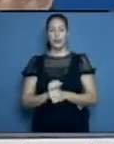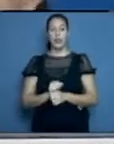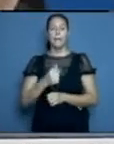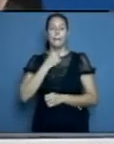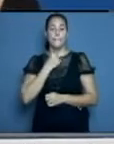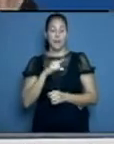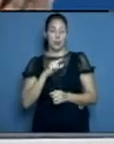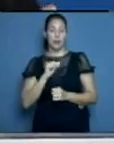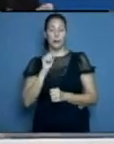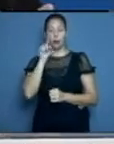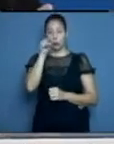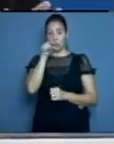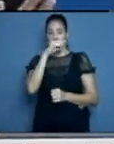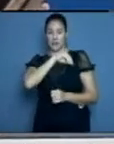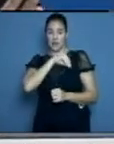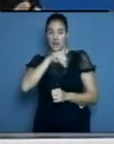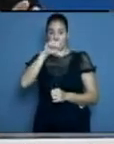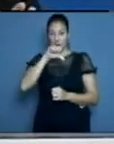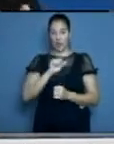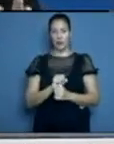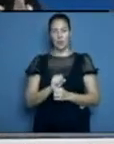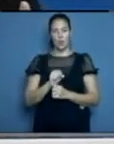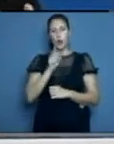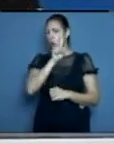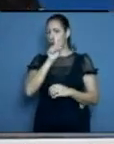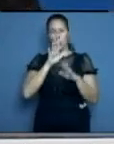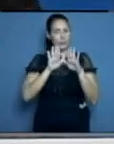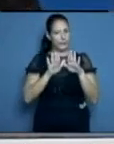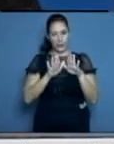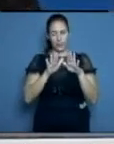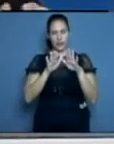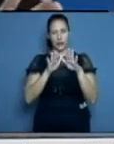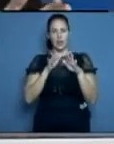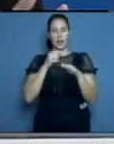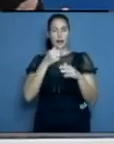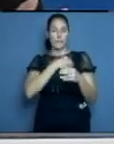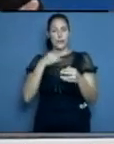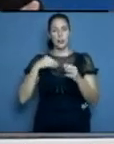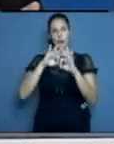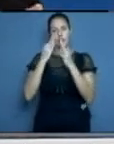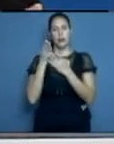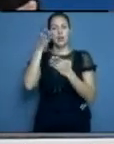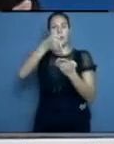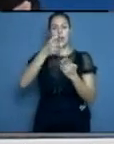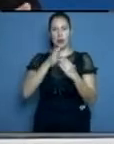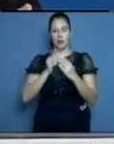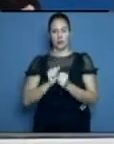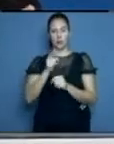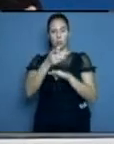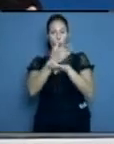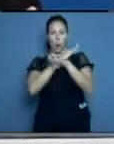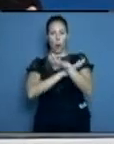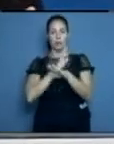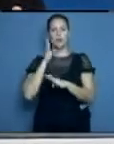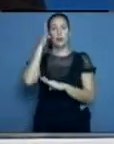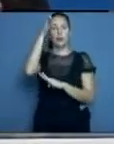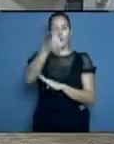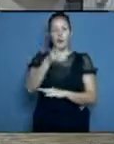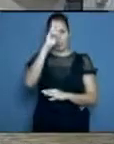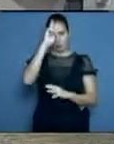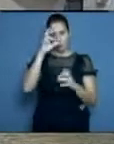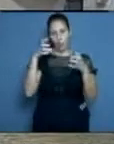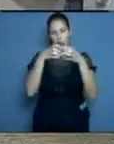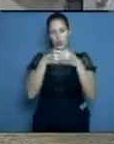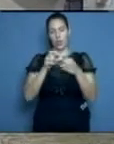a su área de salud, a su policlínico. Lo importante es no quedarse en casa evolucionando solo con la enfermedad.